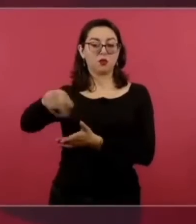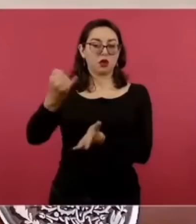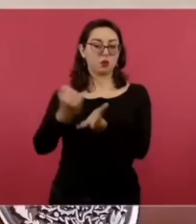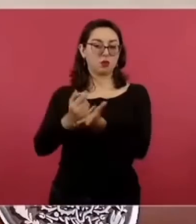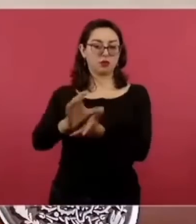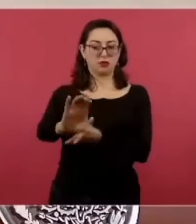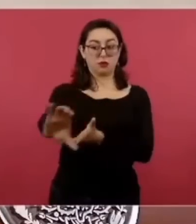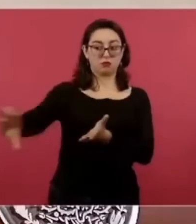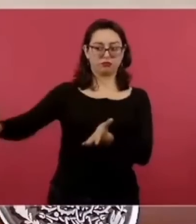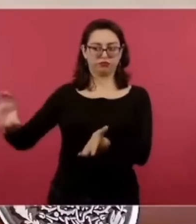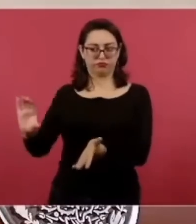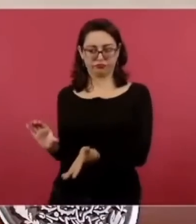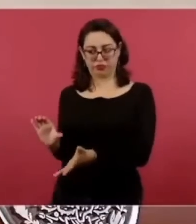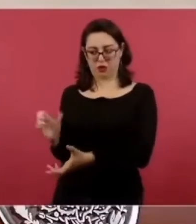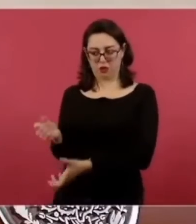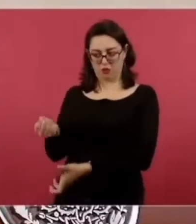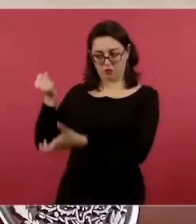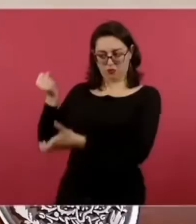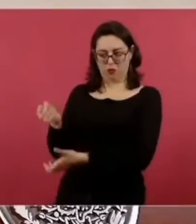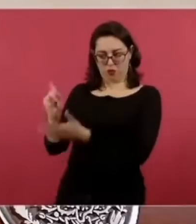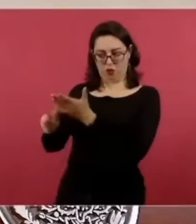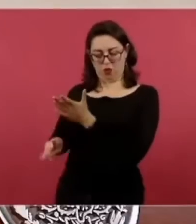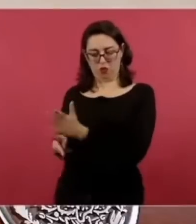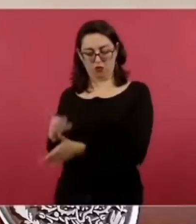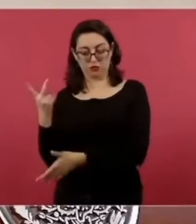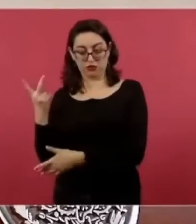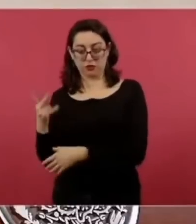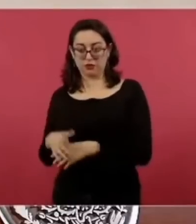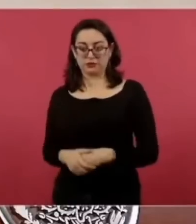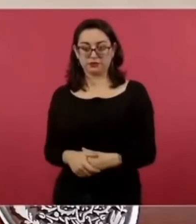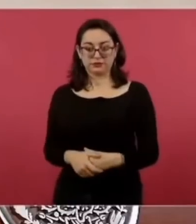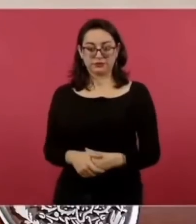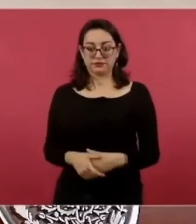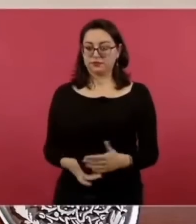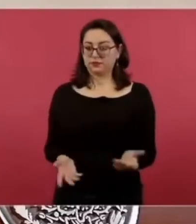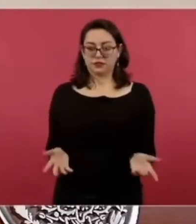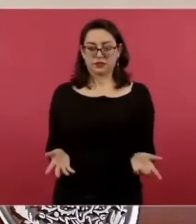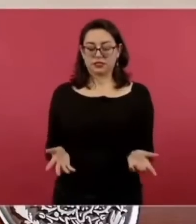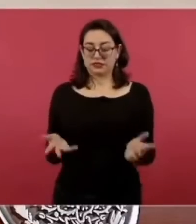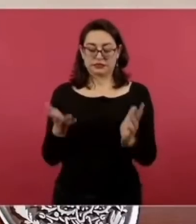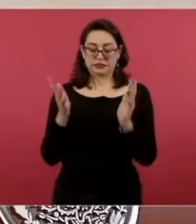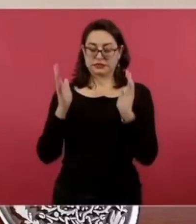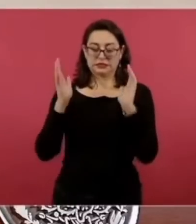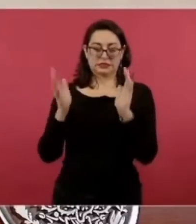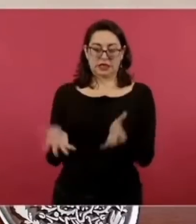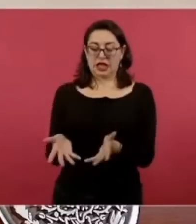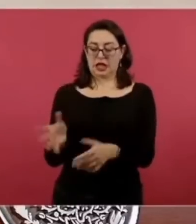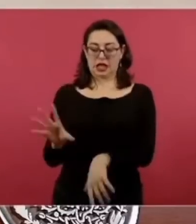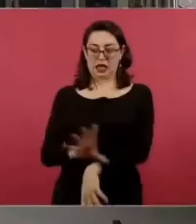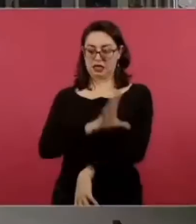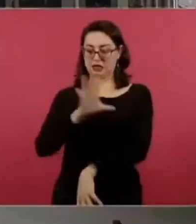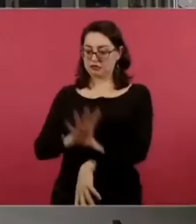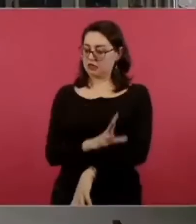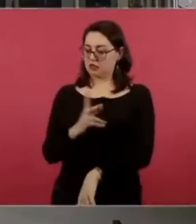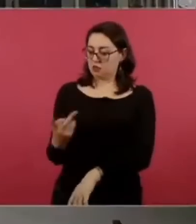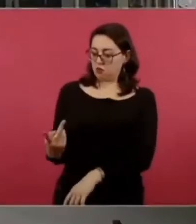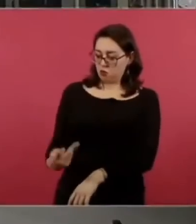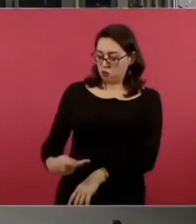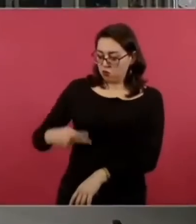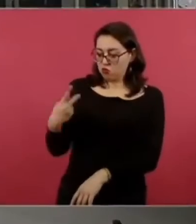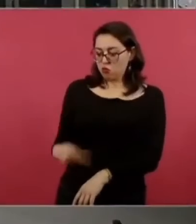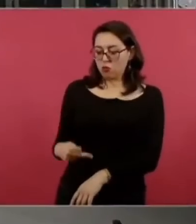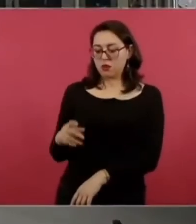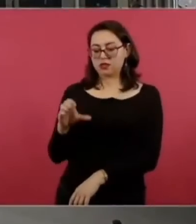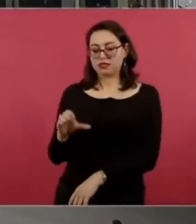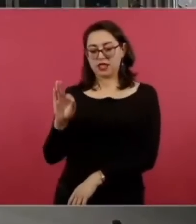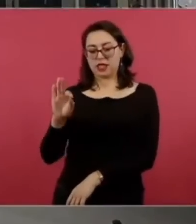te pagamos ya tenemos energía eléctrica fortalecemos